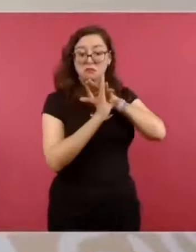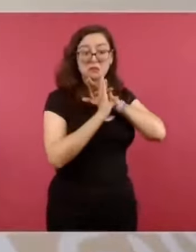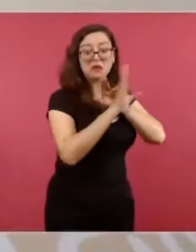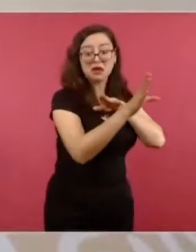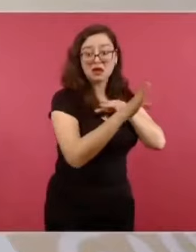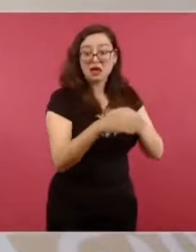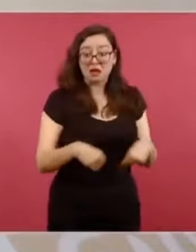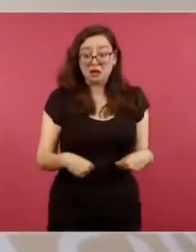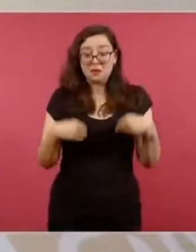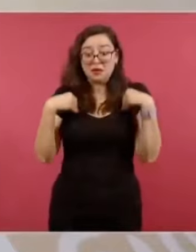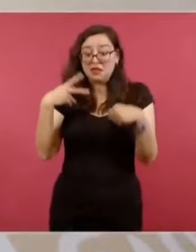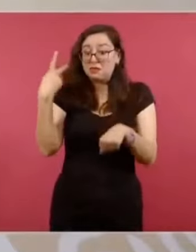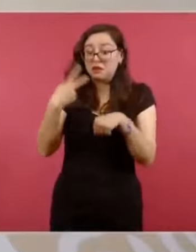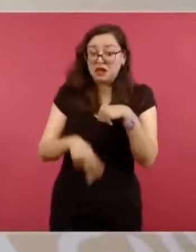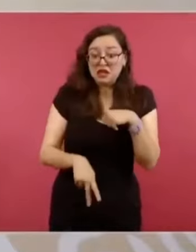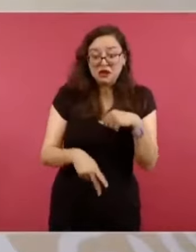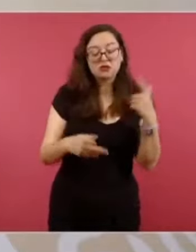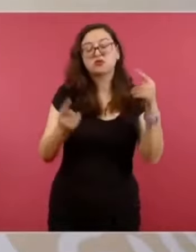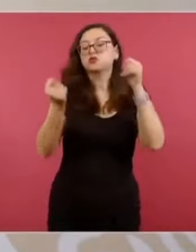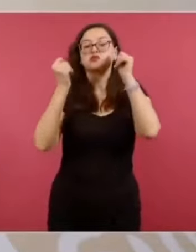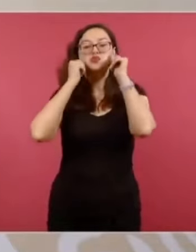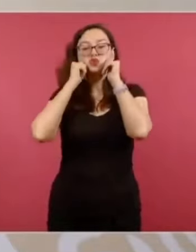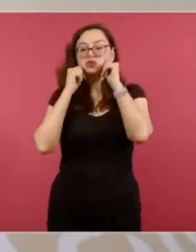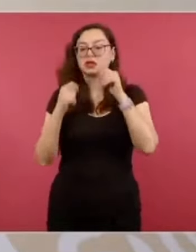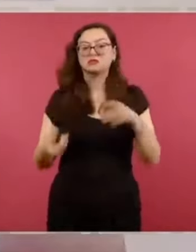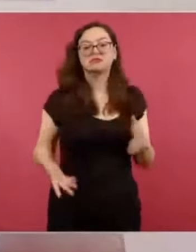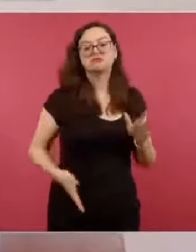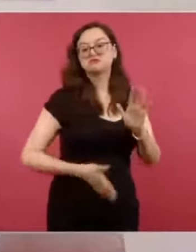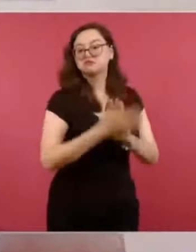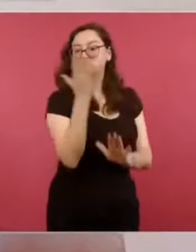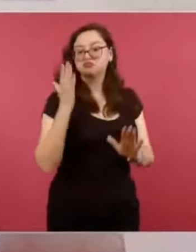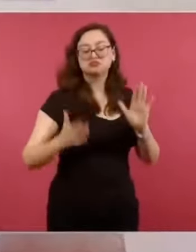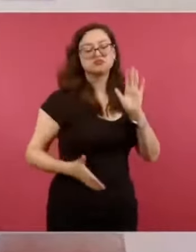O no hubiese sido por esas dos